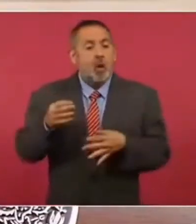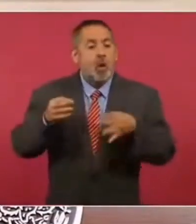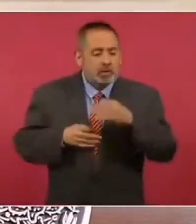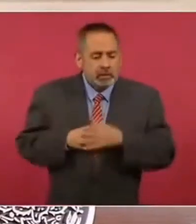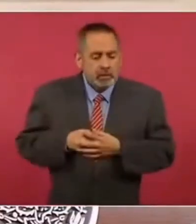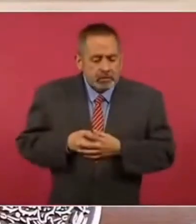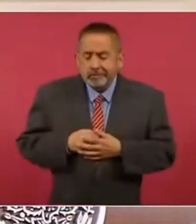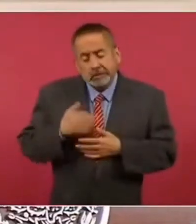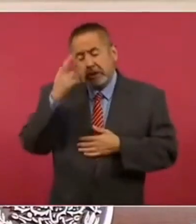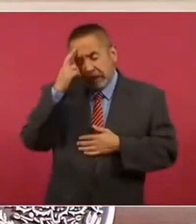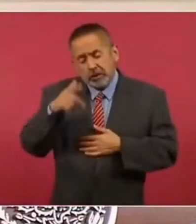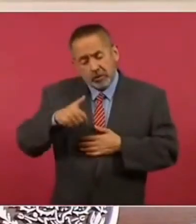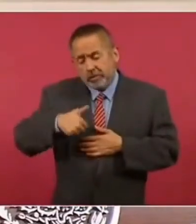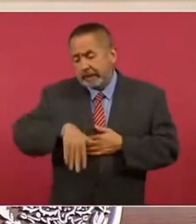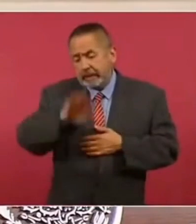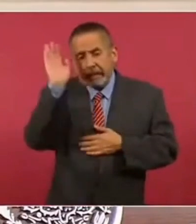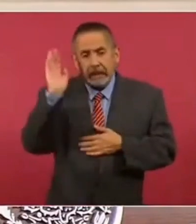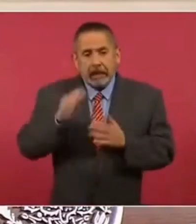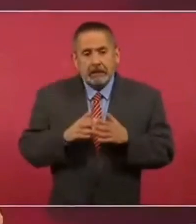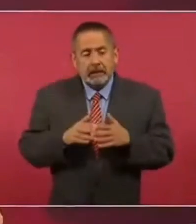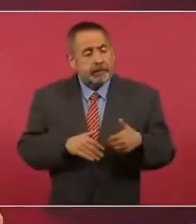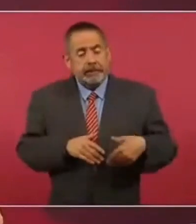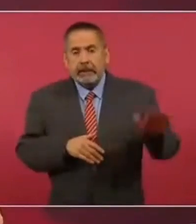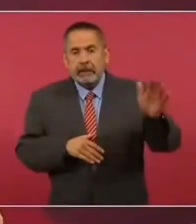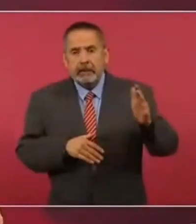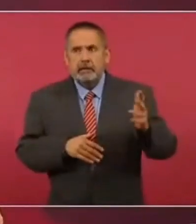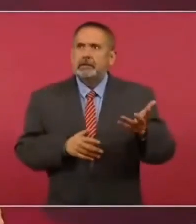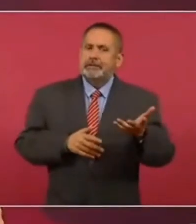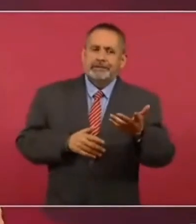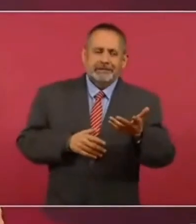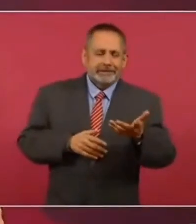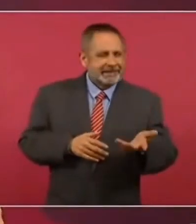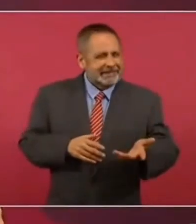papás, que se vaya de la casa.